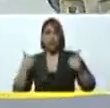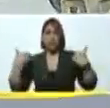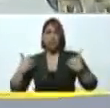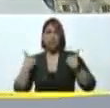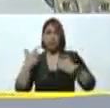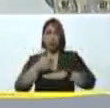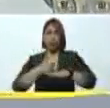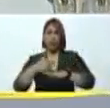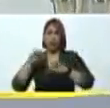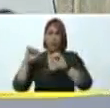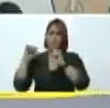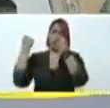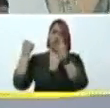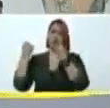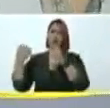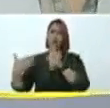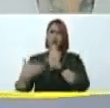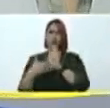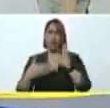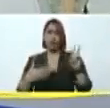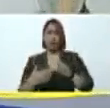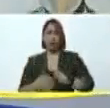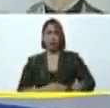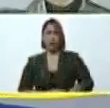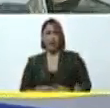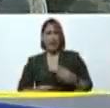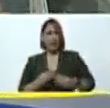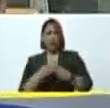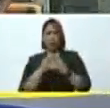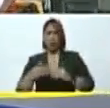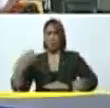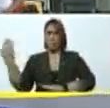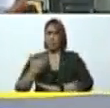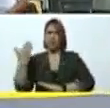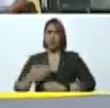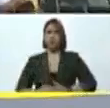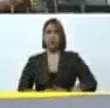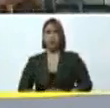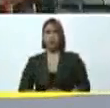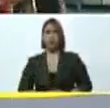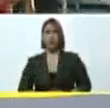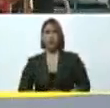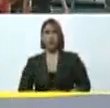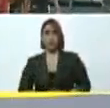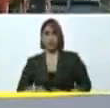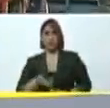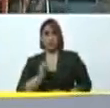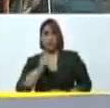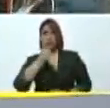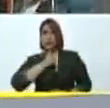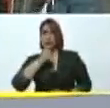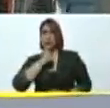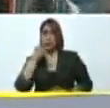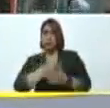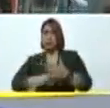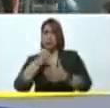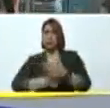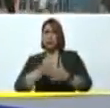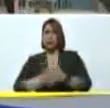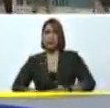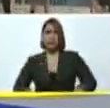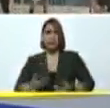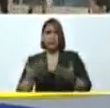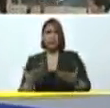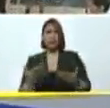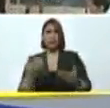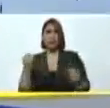bloqueado. Que se le han aplicado todas las medidas y está en resistencia entregando este tipo de